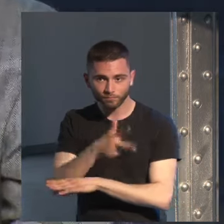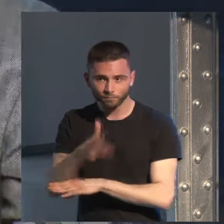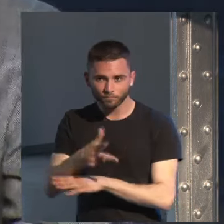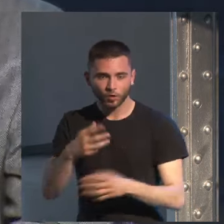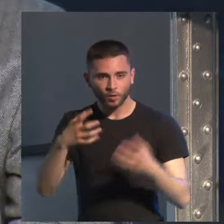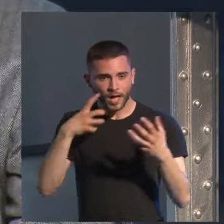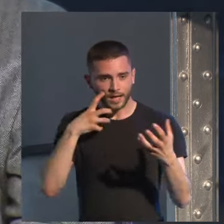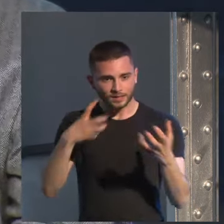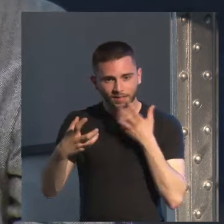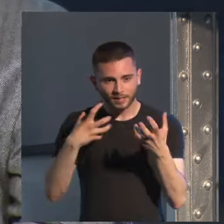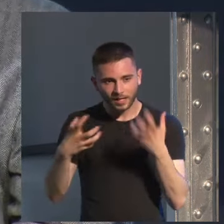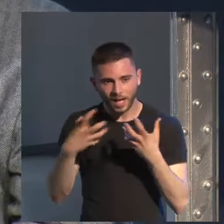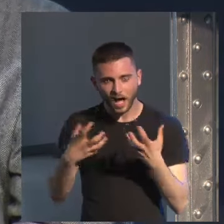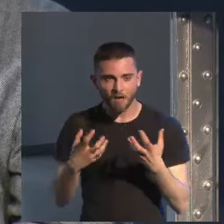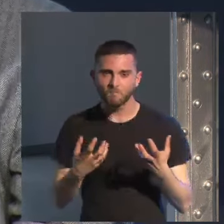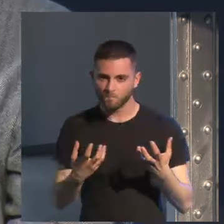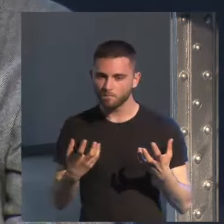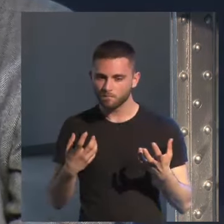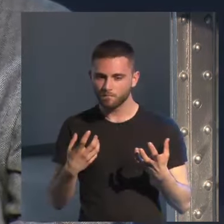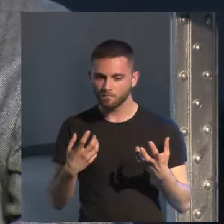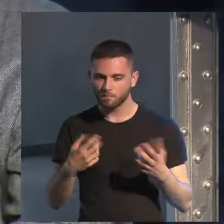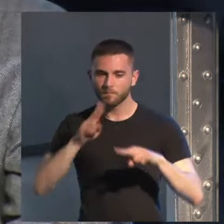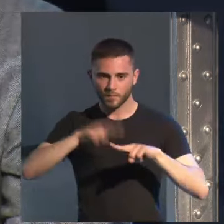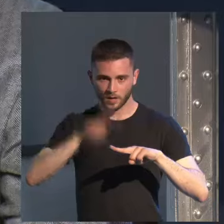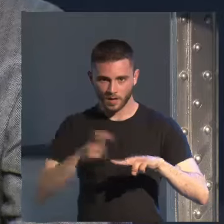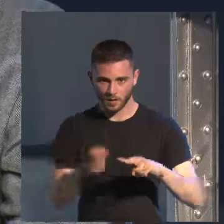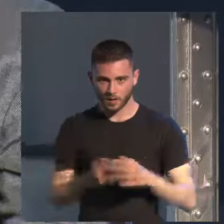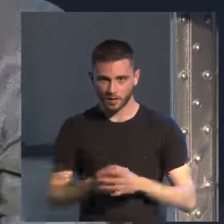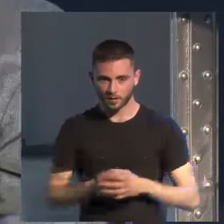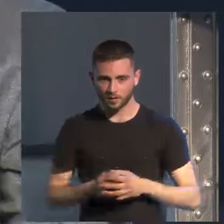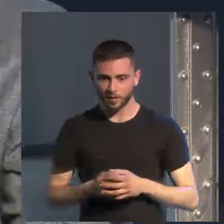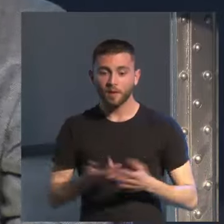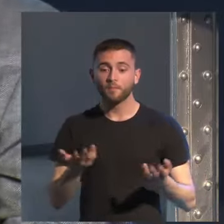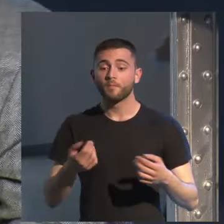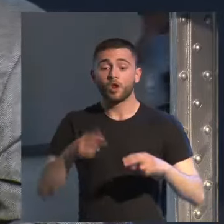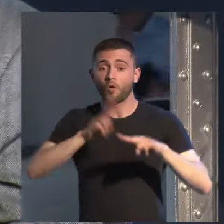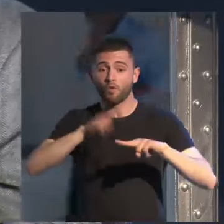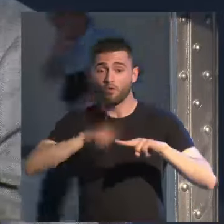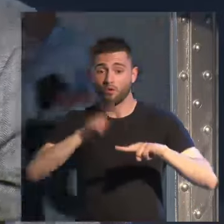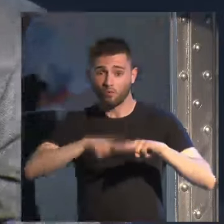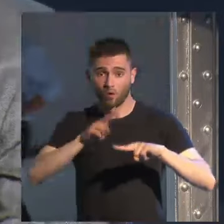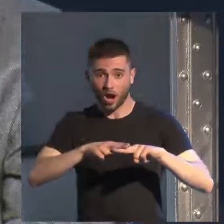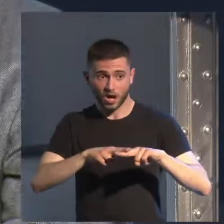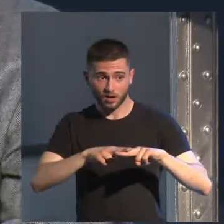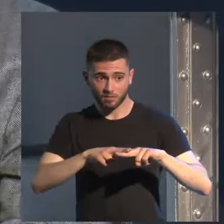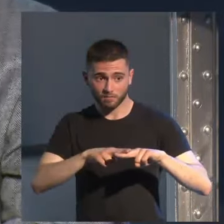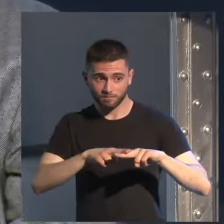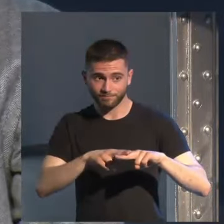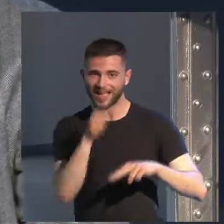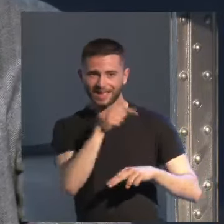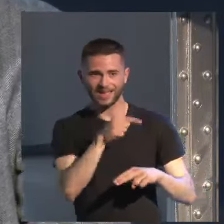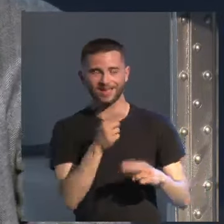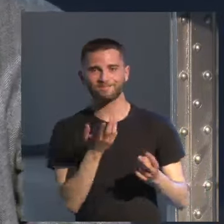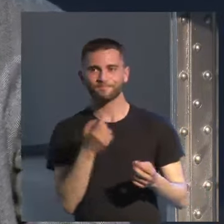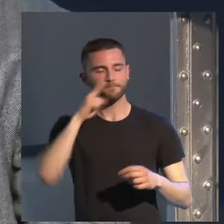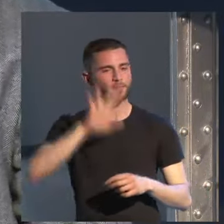una estética noir pero el propio director dice que el noir nunca tuvo tanto color como en como en esta